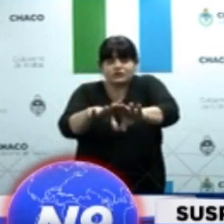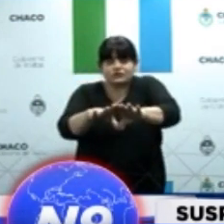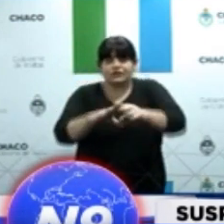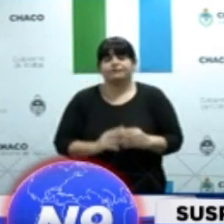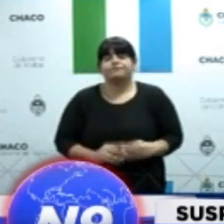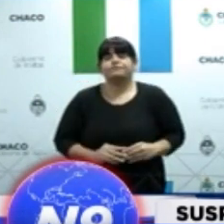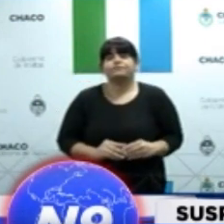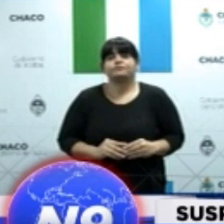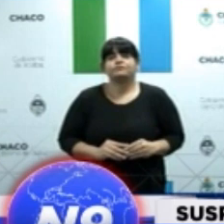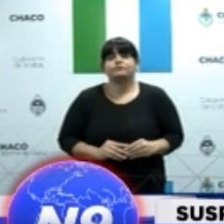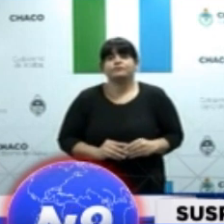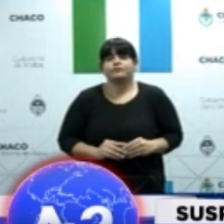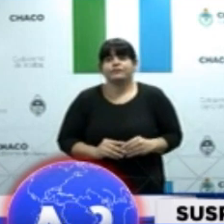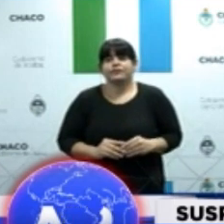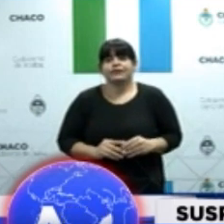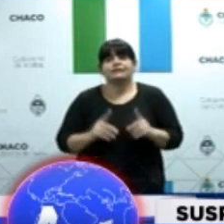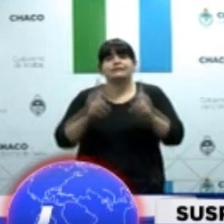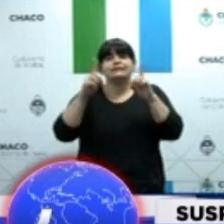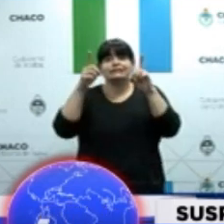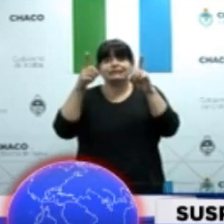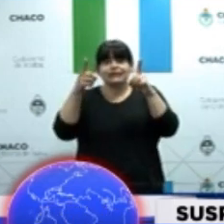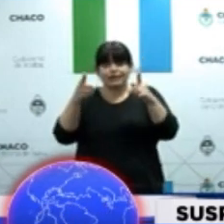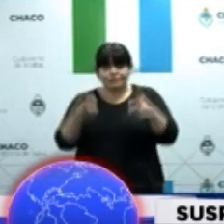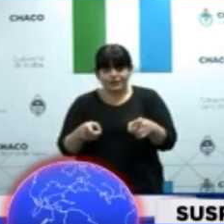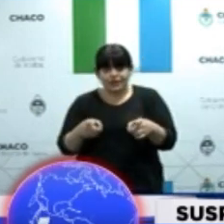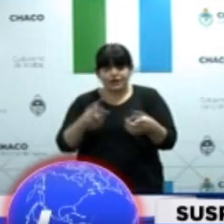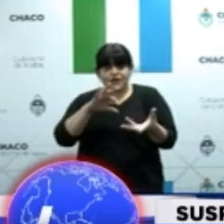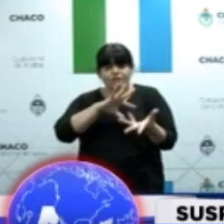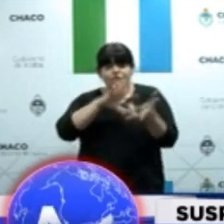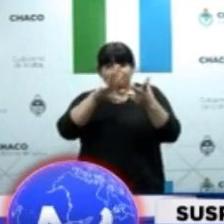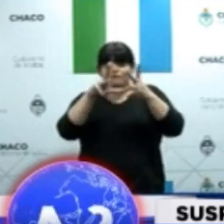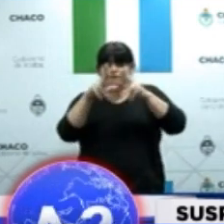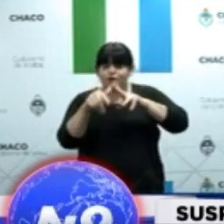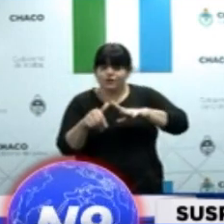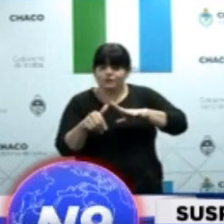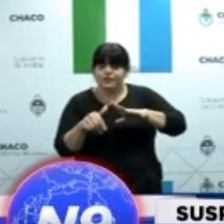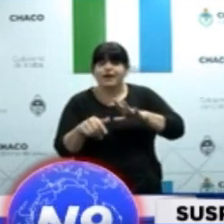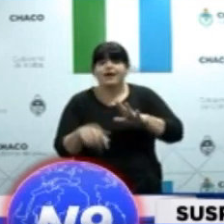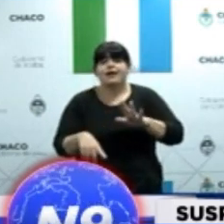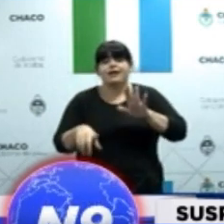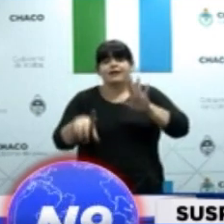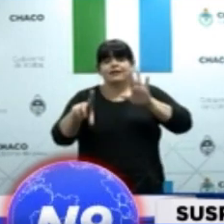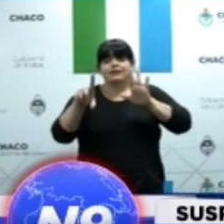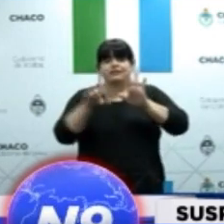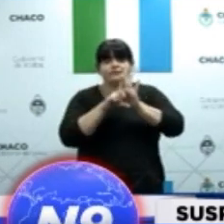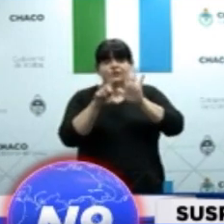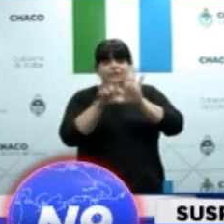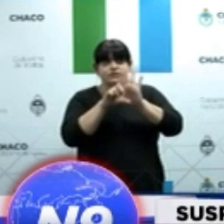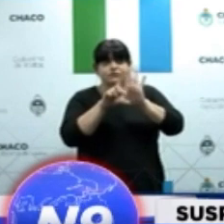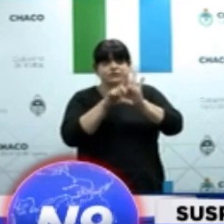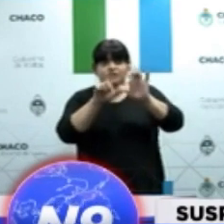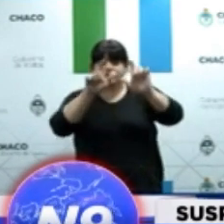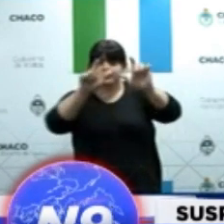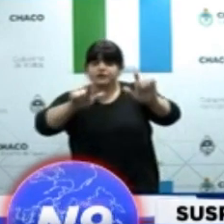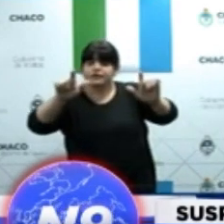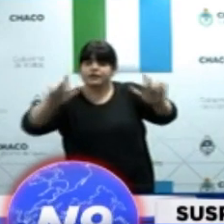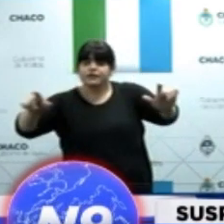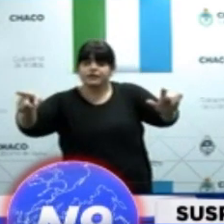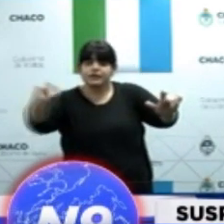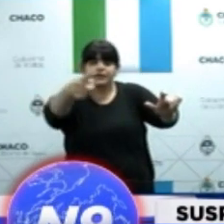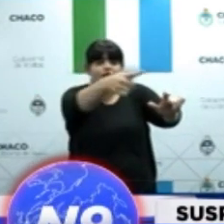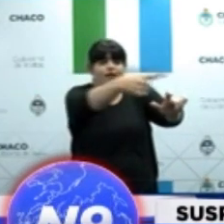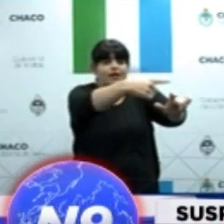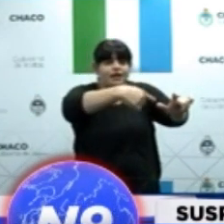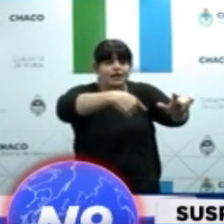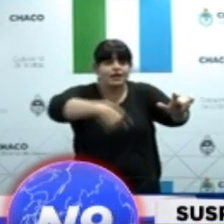obligatorio para las personas que constituyen factores de riesgo. En la provincia del Chaco hay